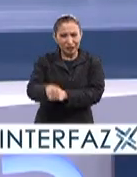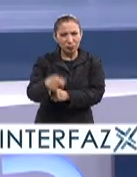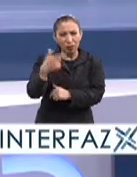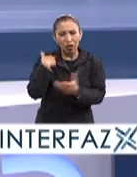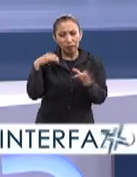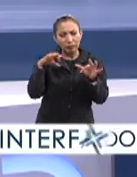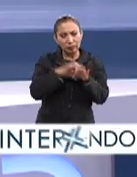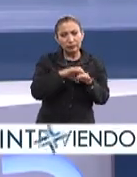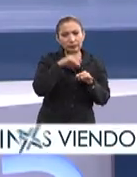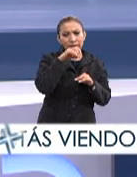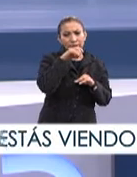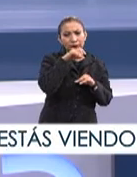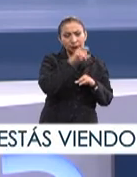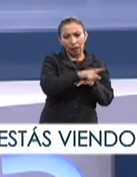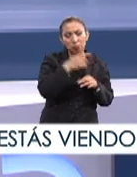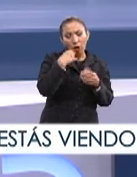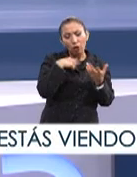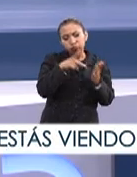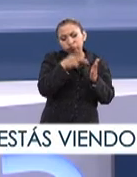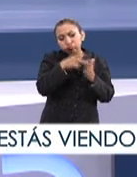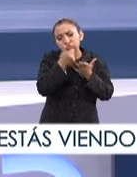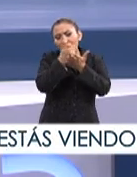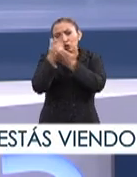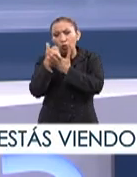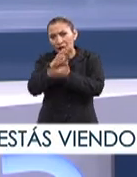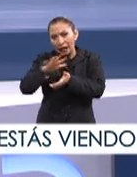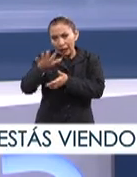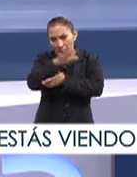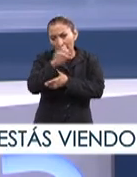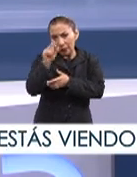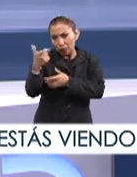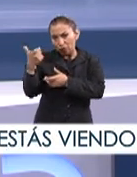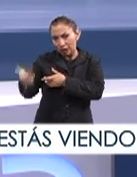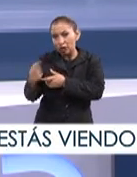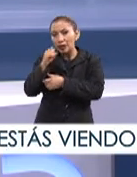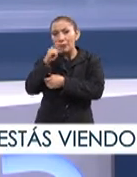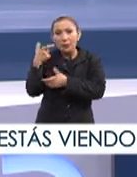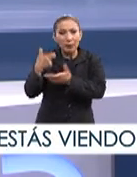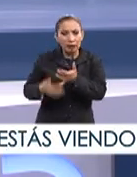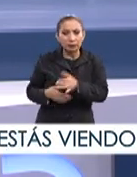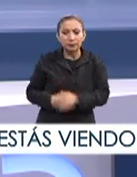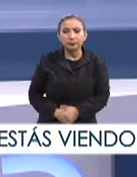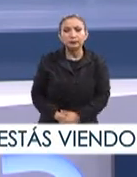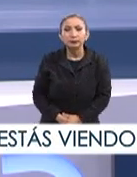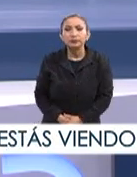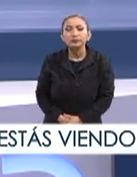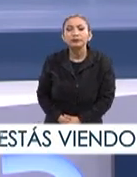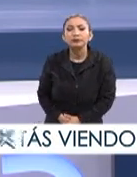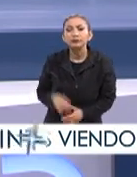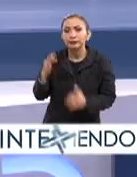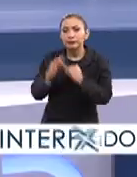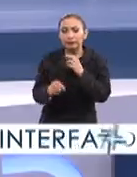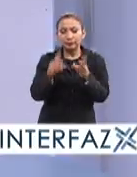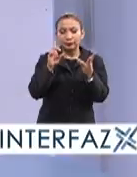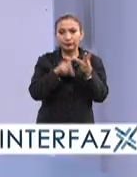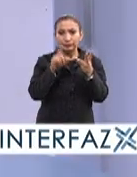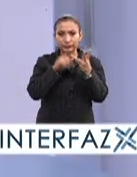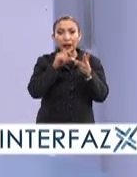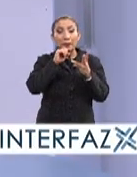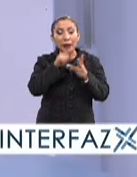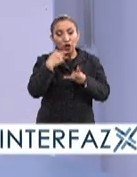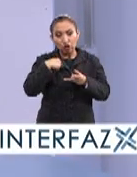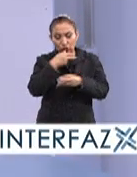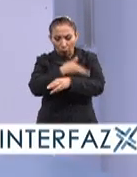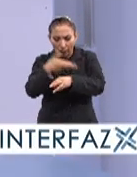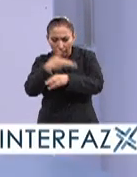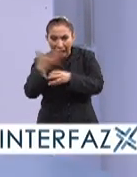la sustentabilidad ambiental, pues va la parte económica, ¿no? Claro. Y por último es que también nuestro